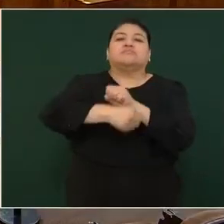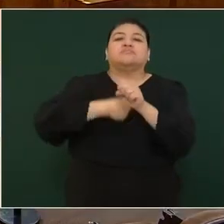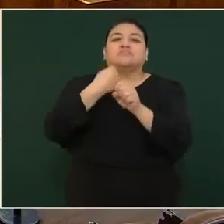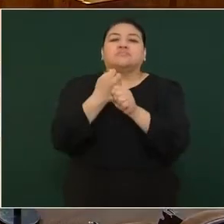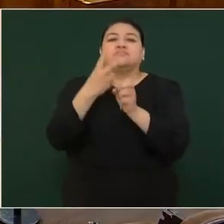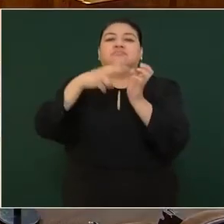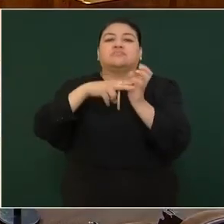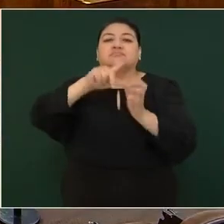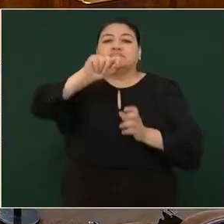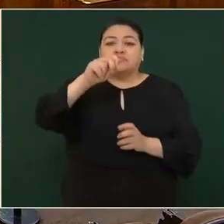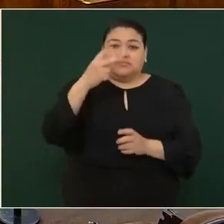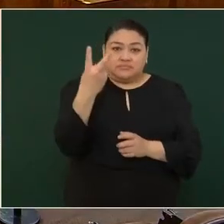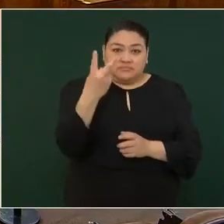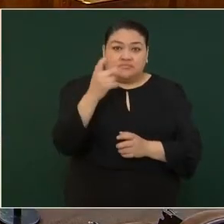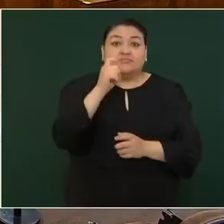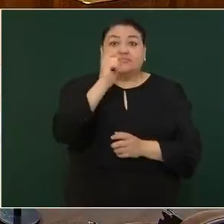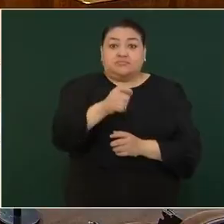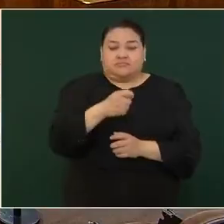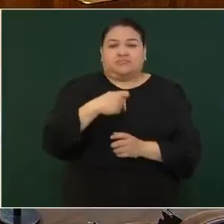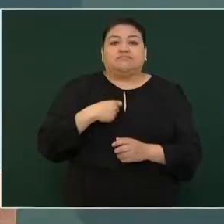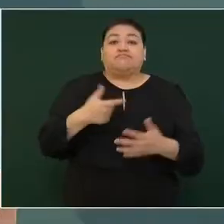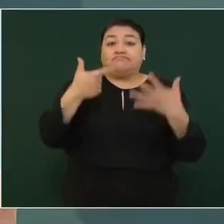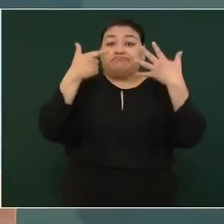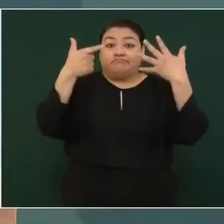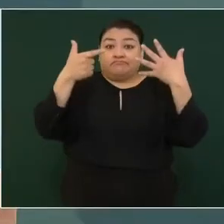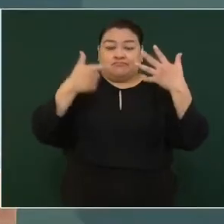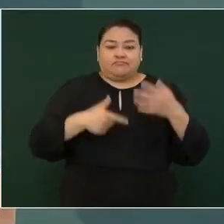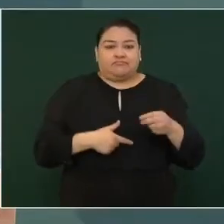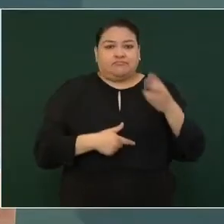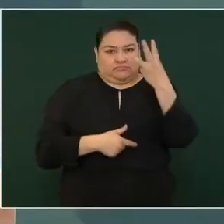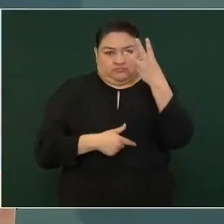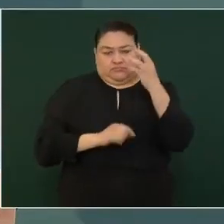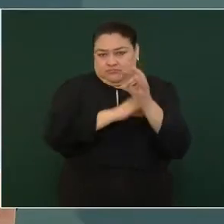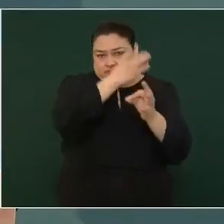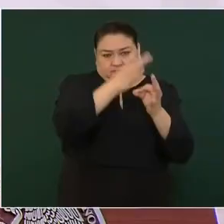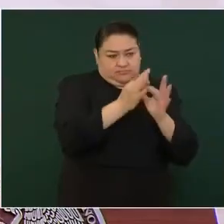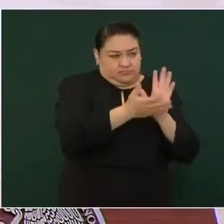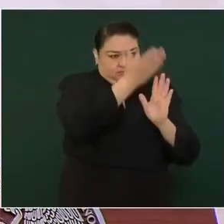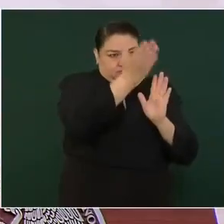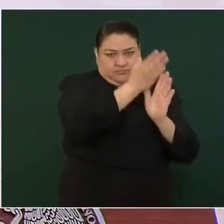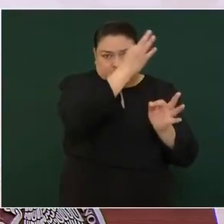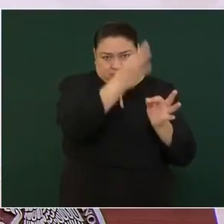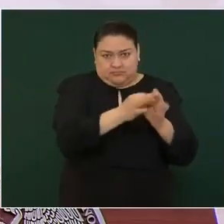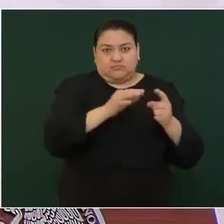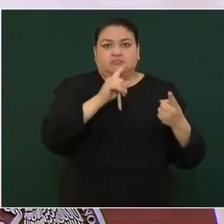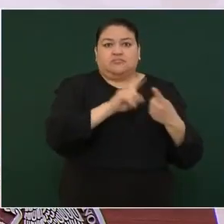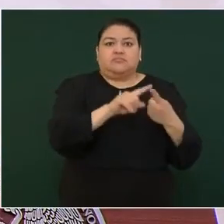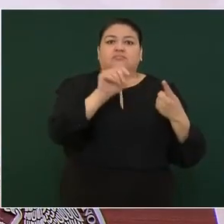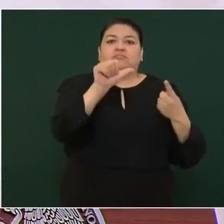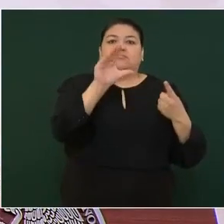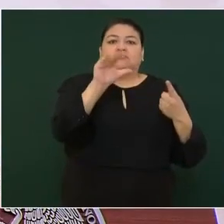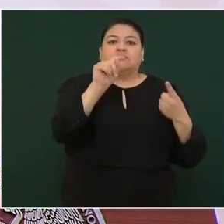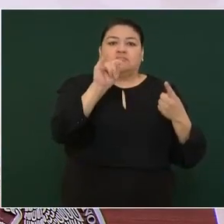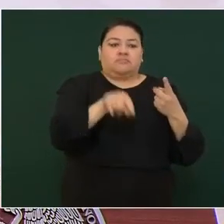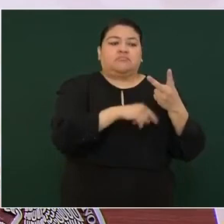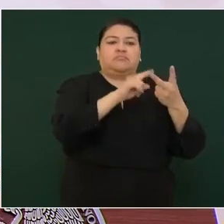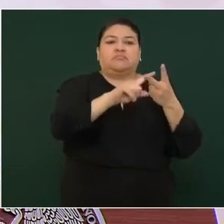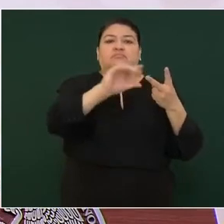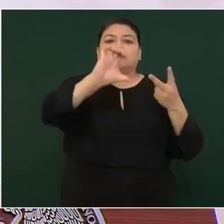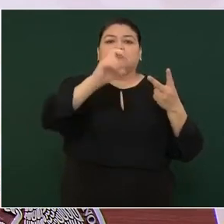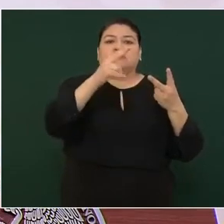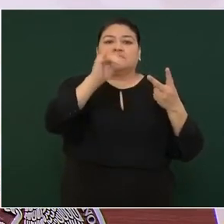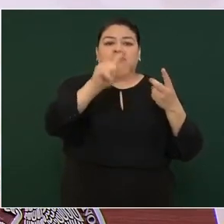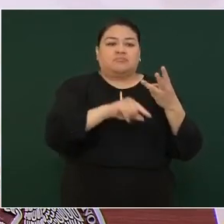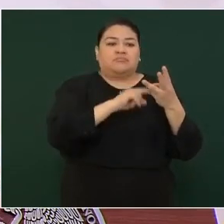en el proyecto del 22, se consideraron siete, tres ya están concluidas, que son Acatzingo, Chalchicomula,